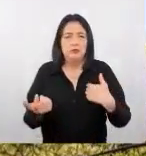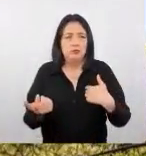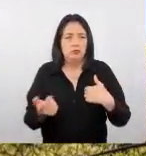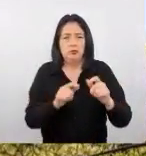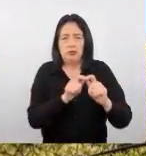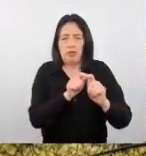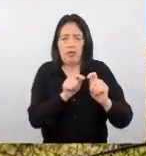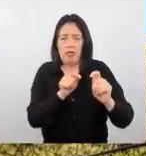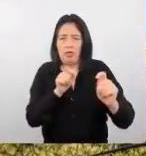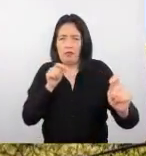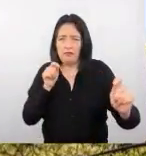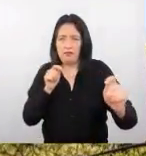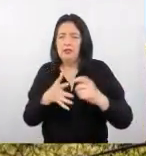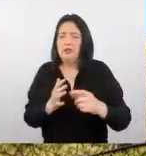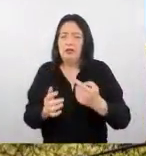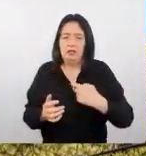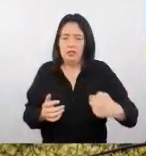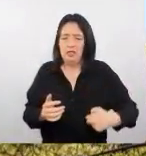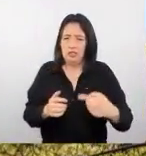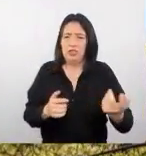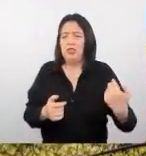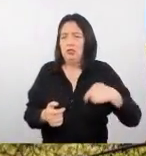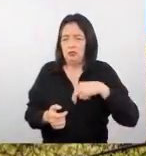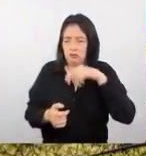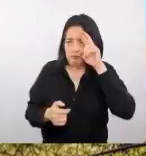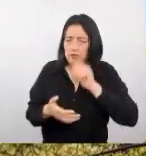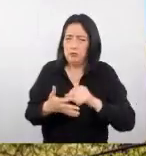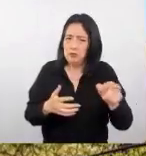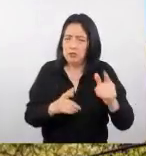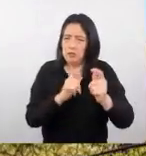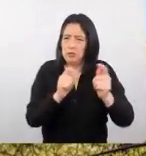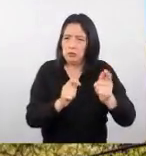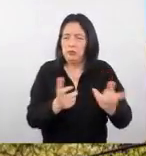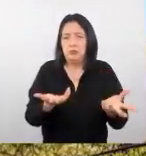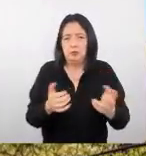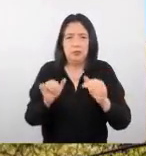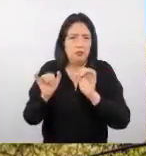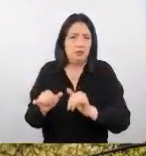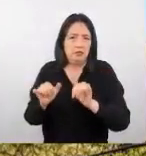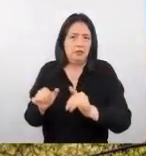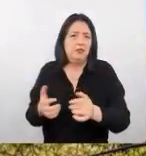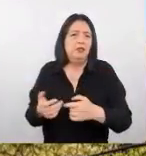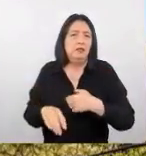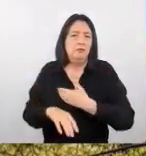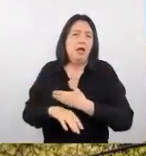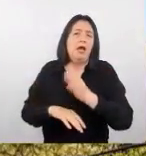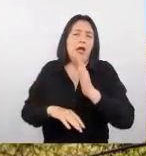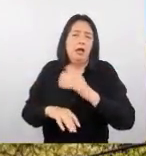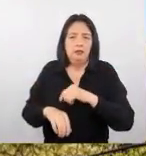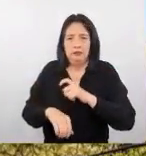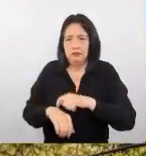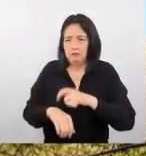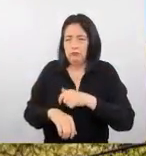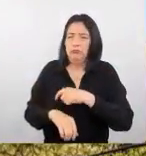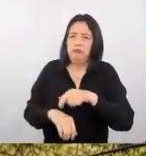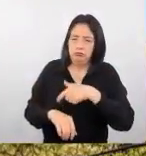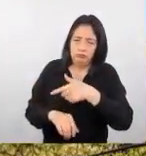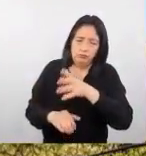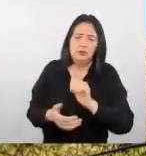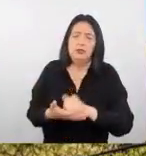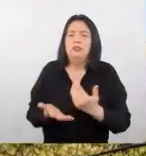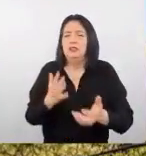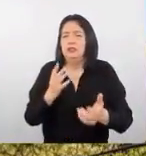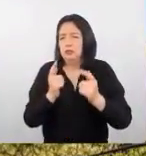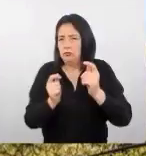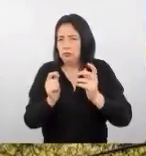distancia, también sabemos que este turista se va a quedar de cara por un periodo más prolongado. Justamente, dentro de los